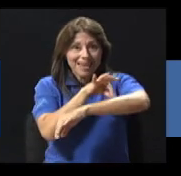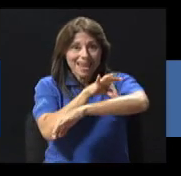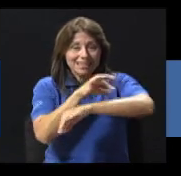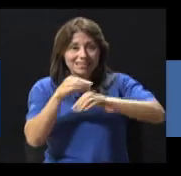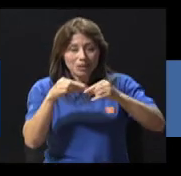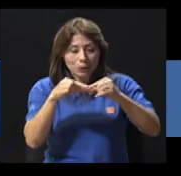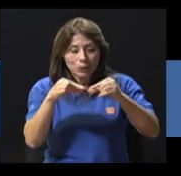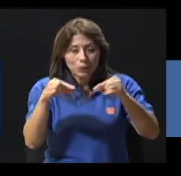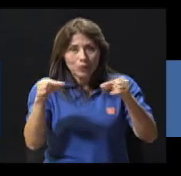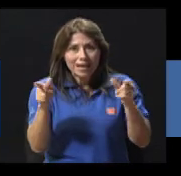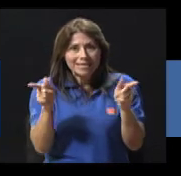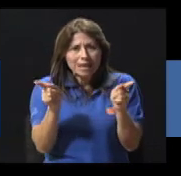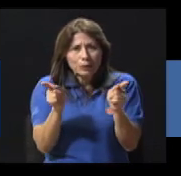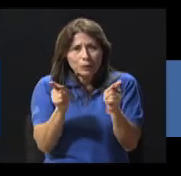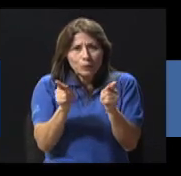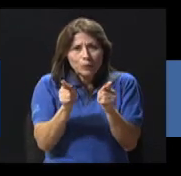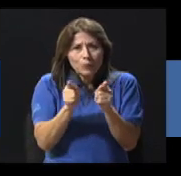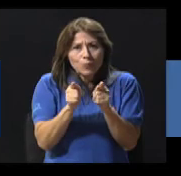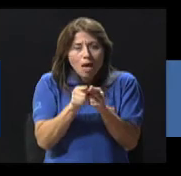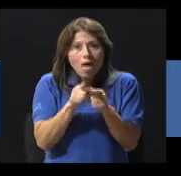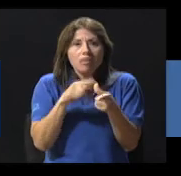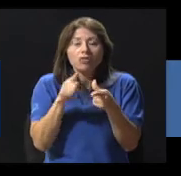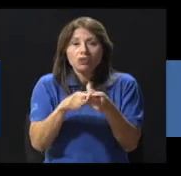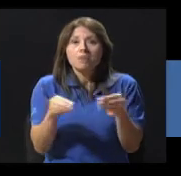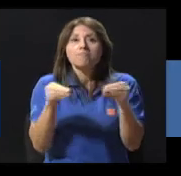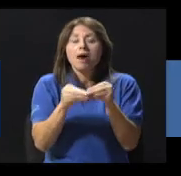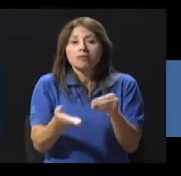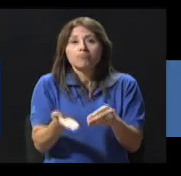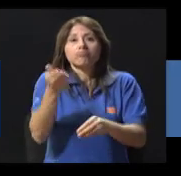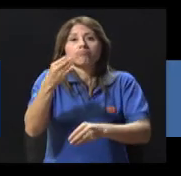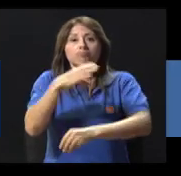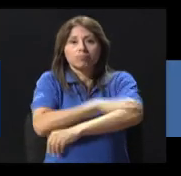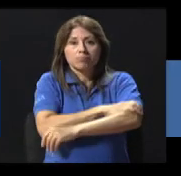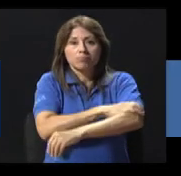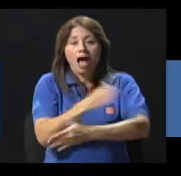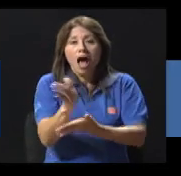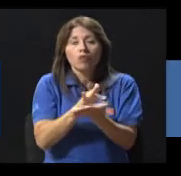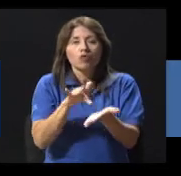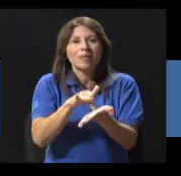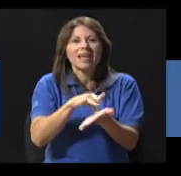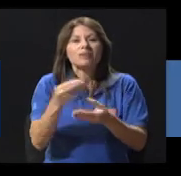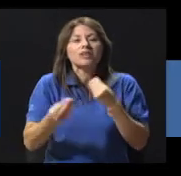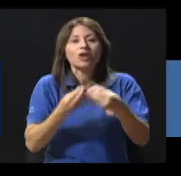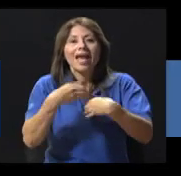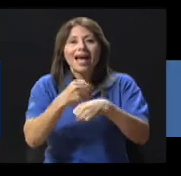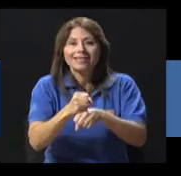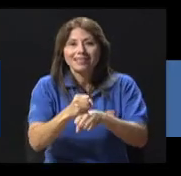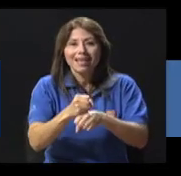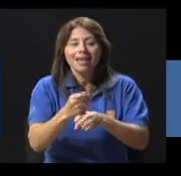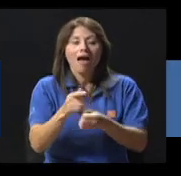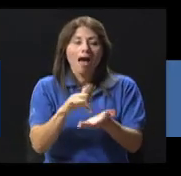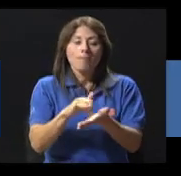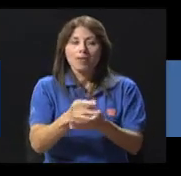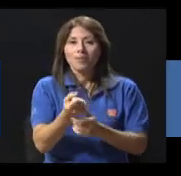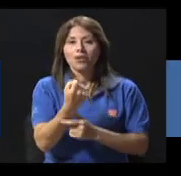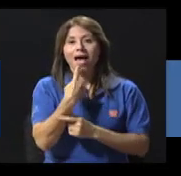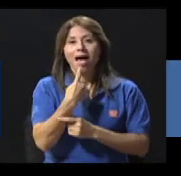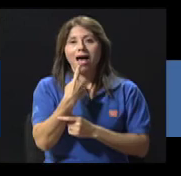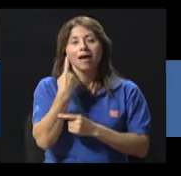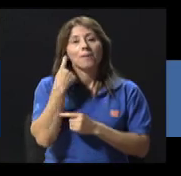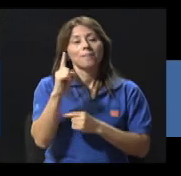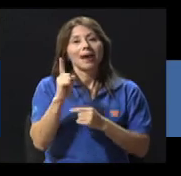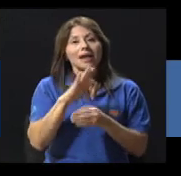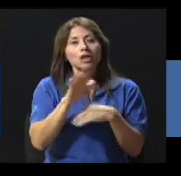De hecho, algunos de los medicamentos para tratar la presión arterial elevada lo que hacen es abrir los vasos sanguíneos así baja la presión.